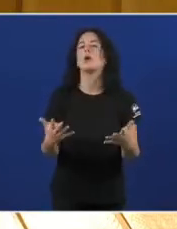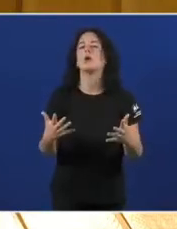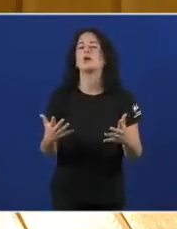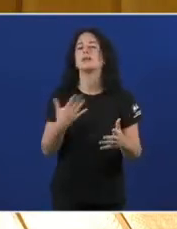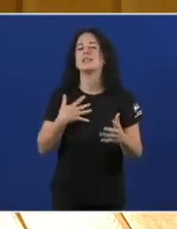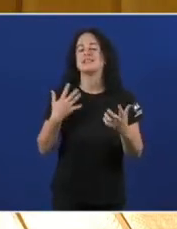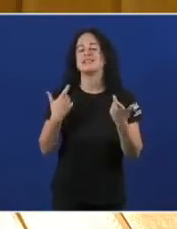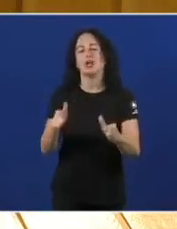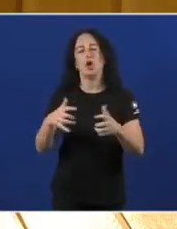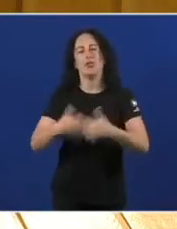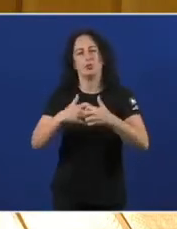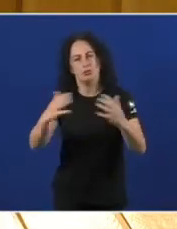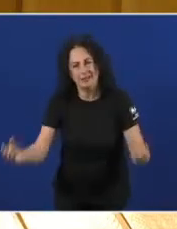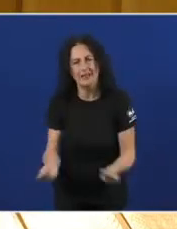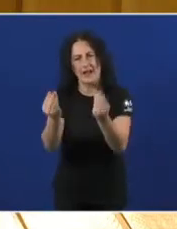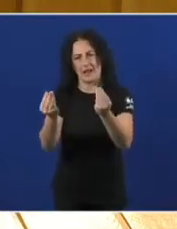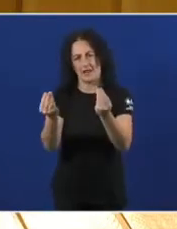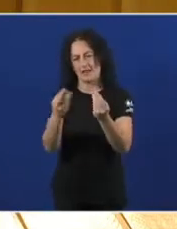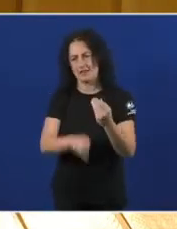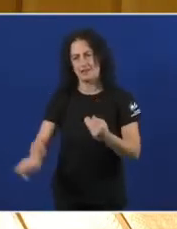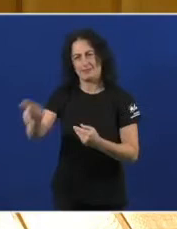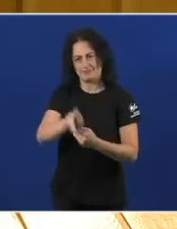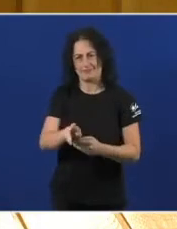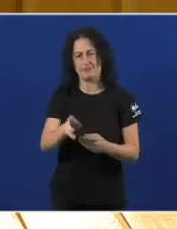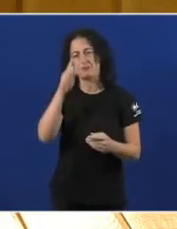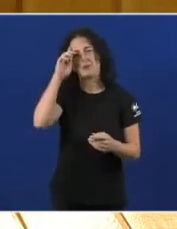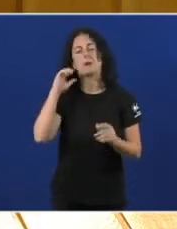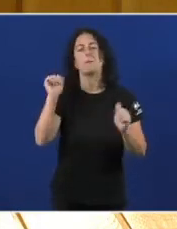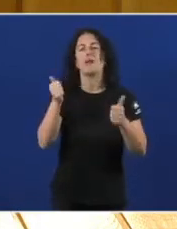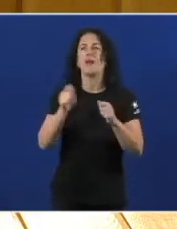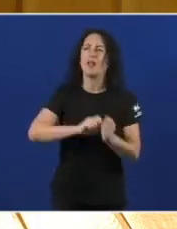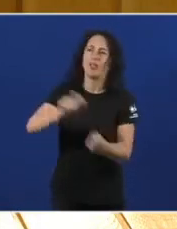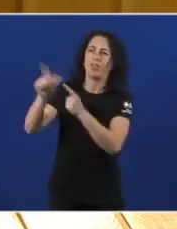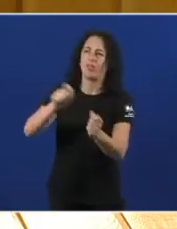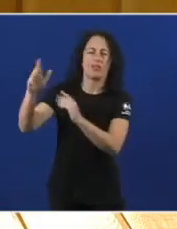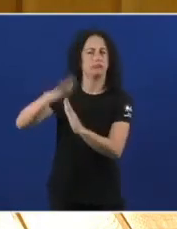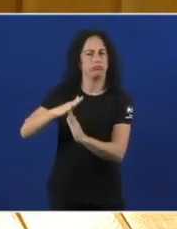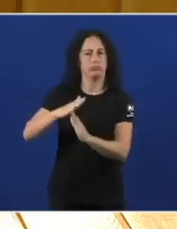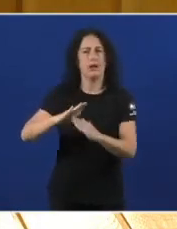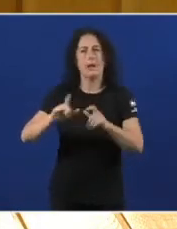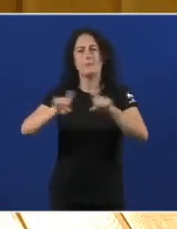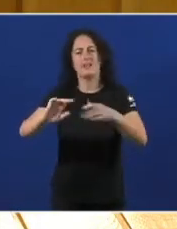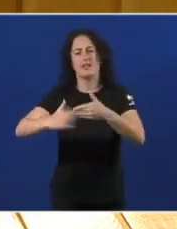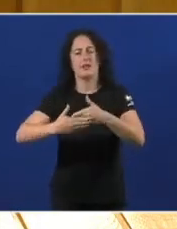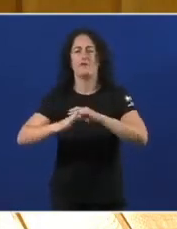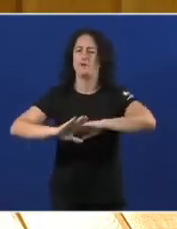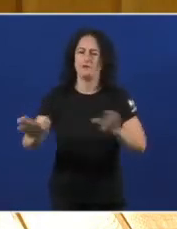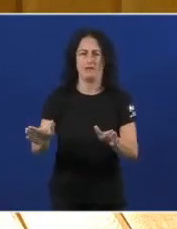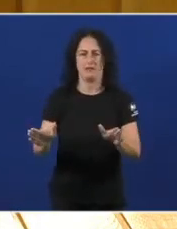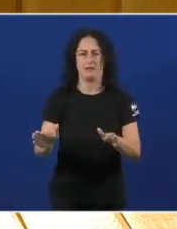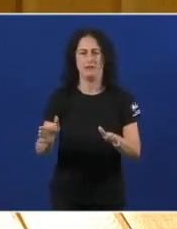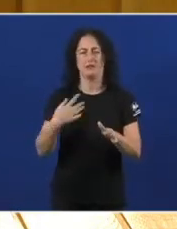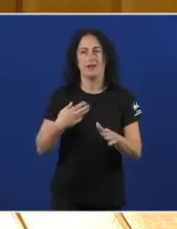sector Industrial Para iso Hay que empezar Freando deslocalizacións E peche de empresas E rescatando Sectores